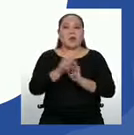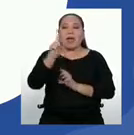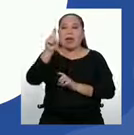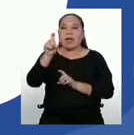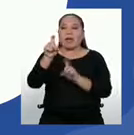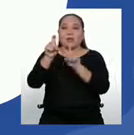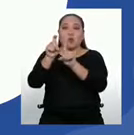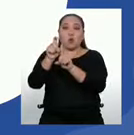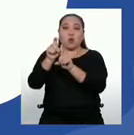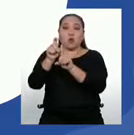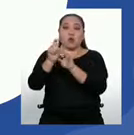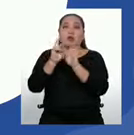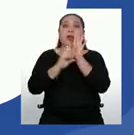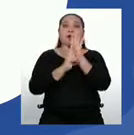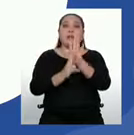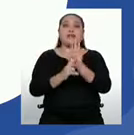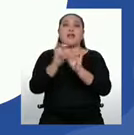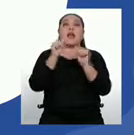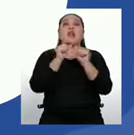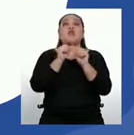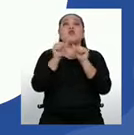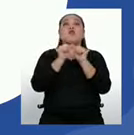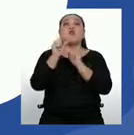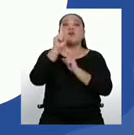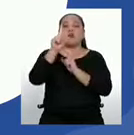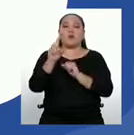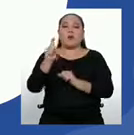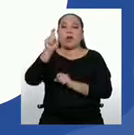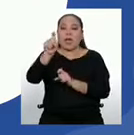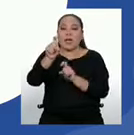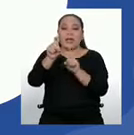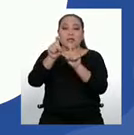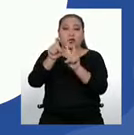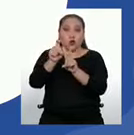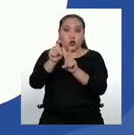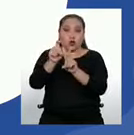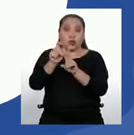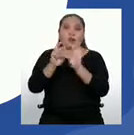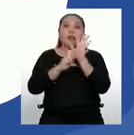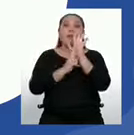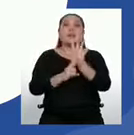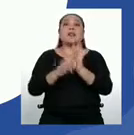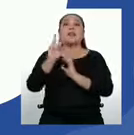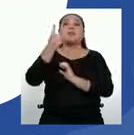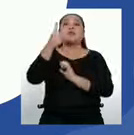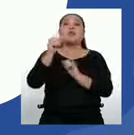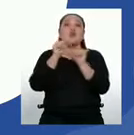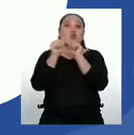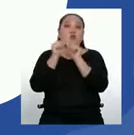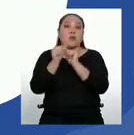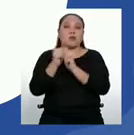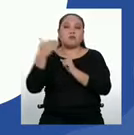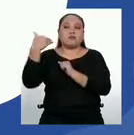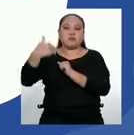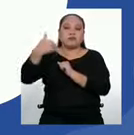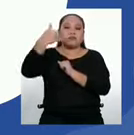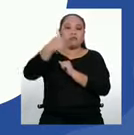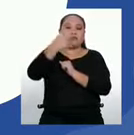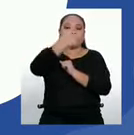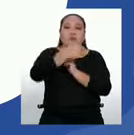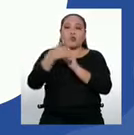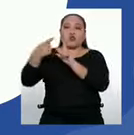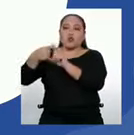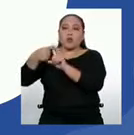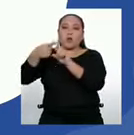X sub 1 representa el primer dato, X sub 2 representa el segundo dato. Así, la suma de datos